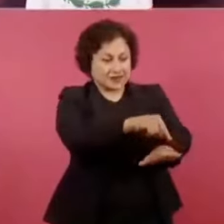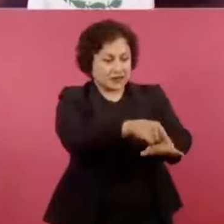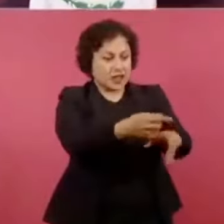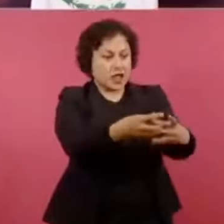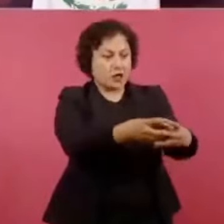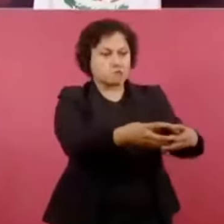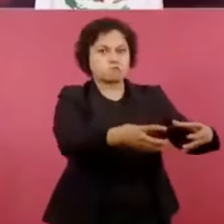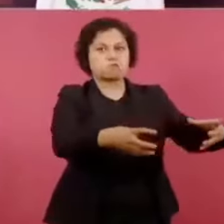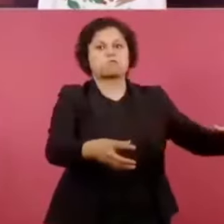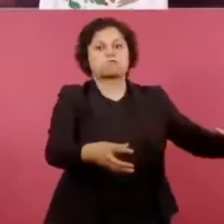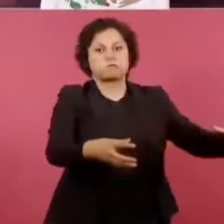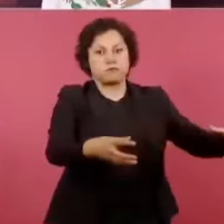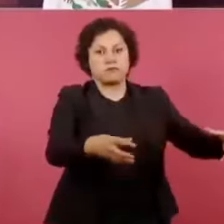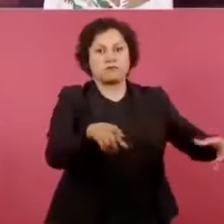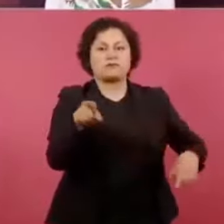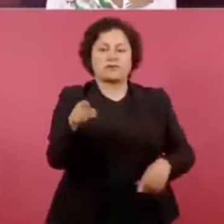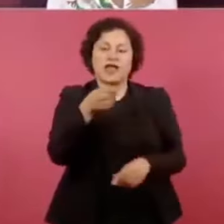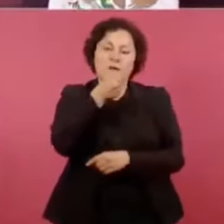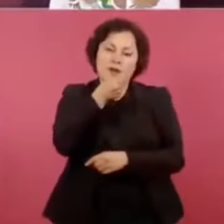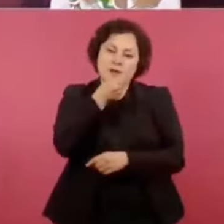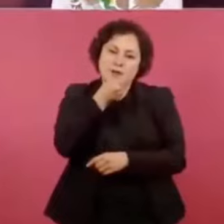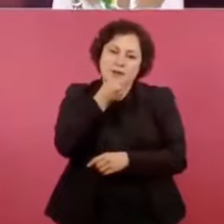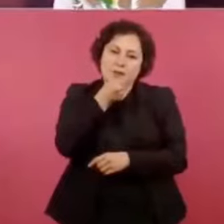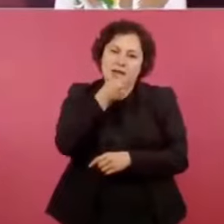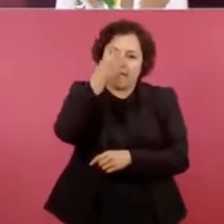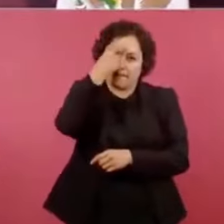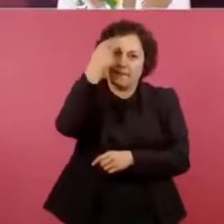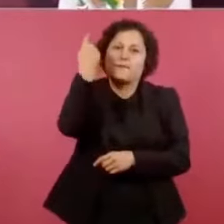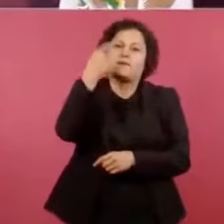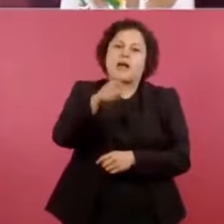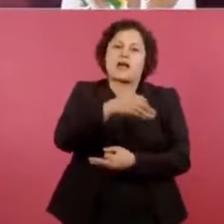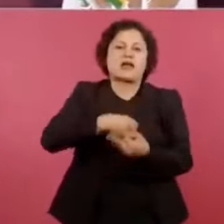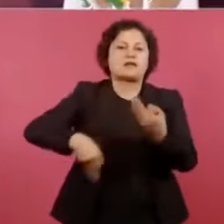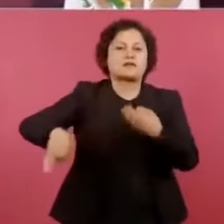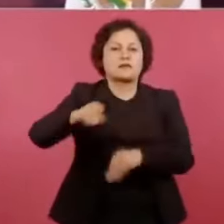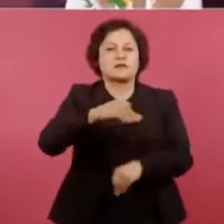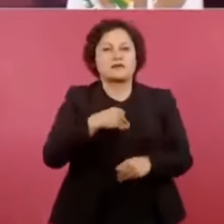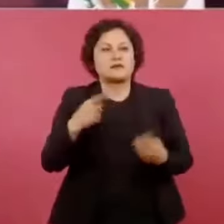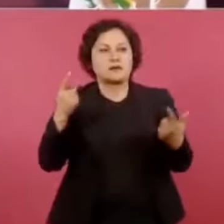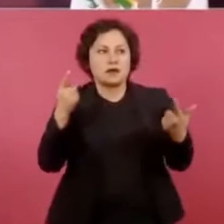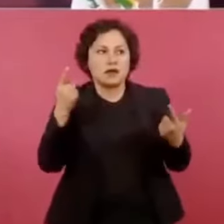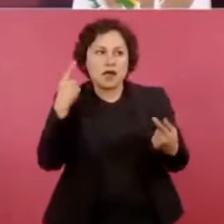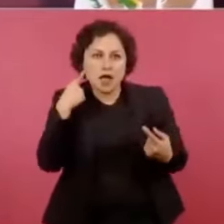escuchara, porque venía yo ahí. Entonces, así no,